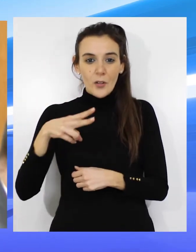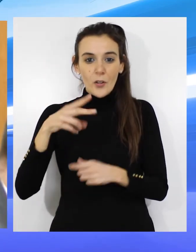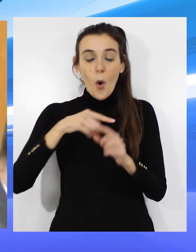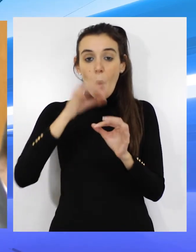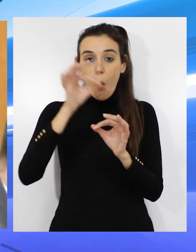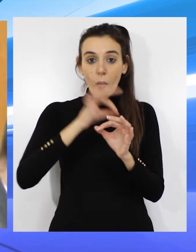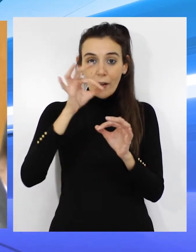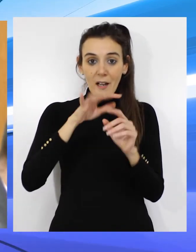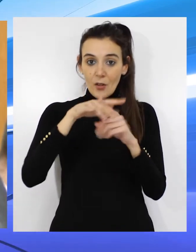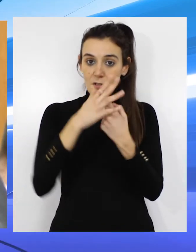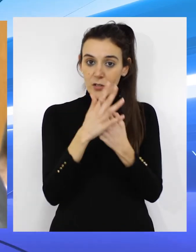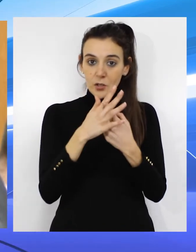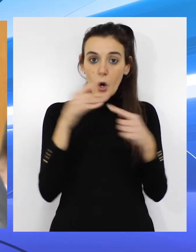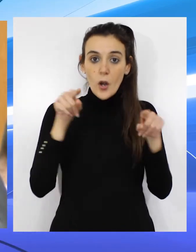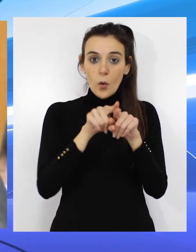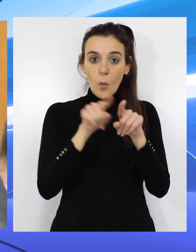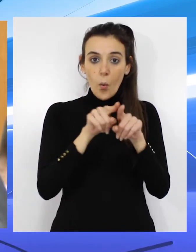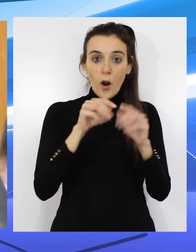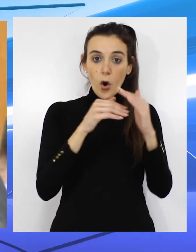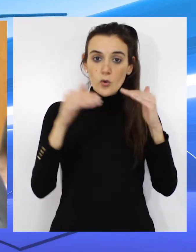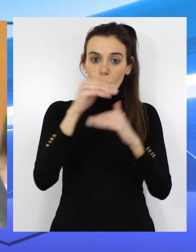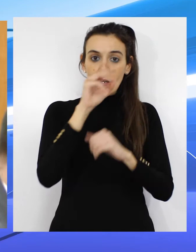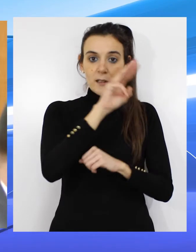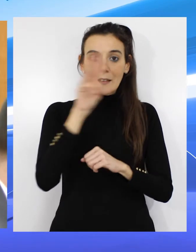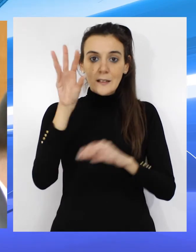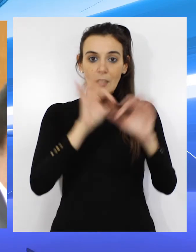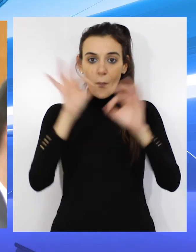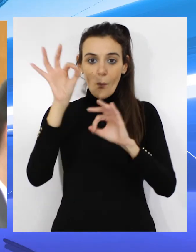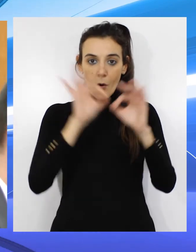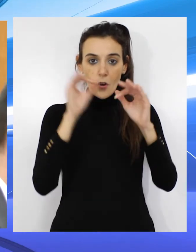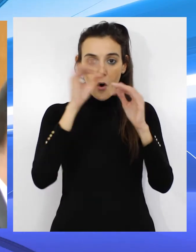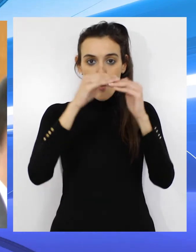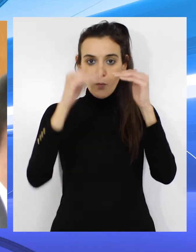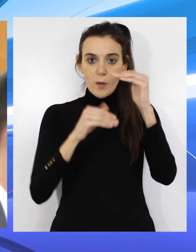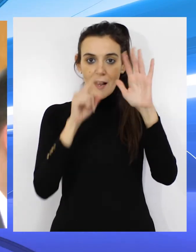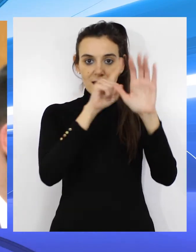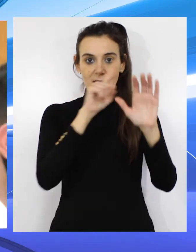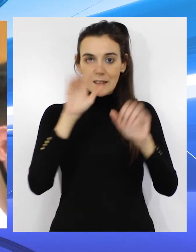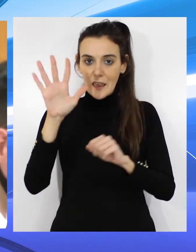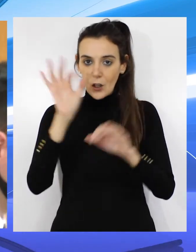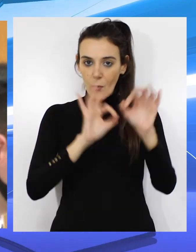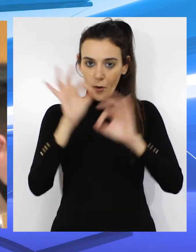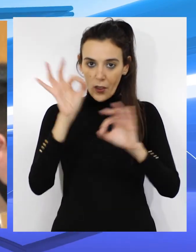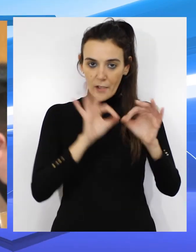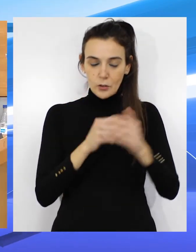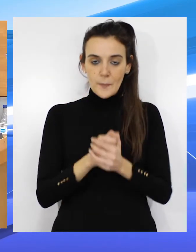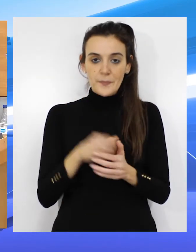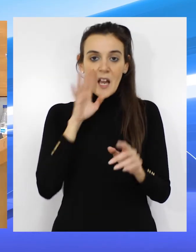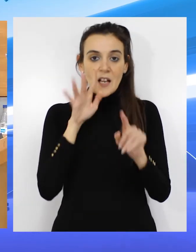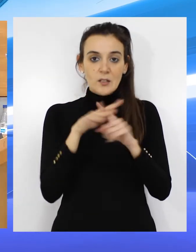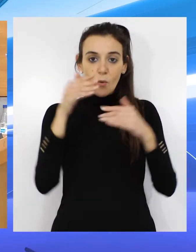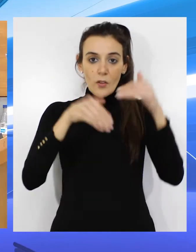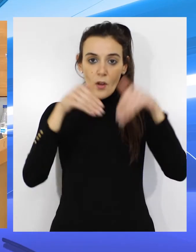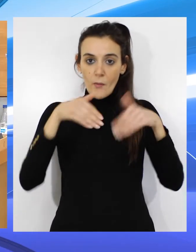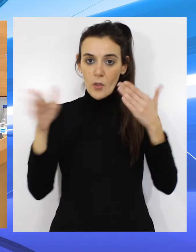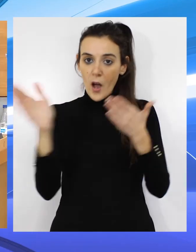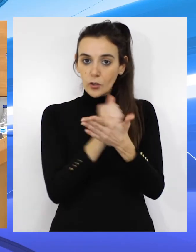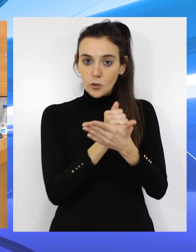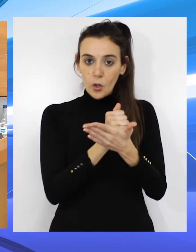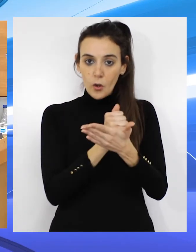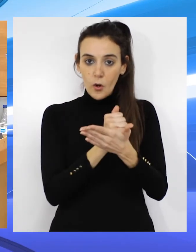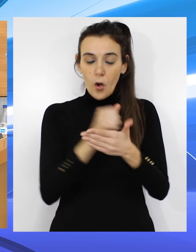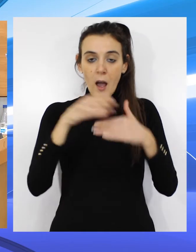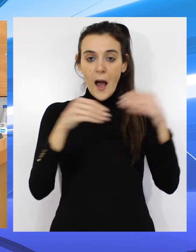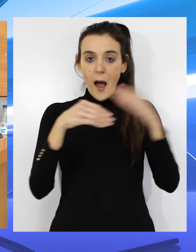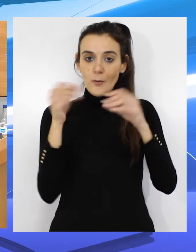reconocido un grado de discapacidad, igual o superior al 33% e inferior al 65%. Todos han votado a favor,